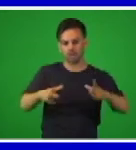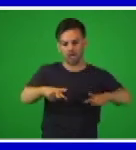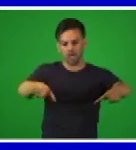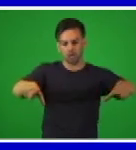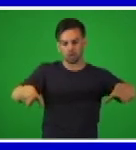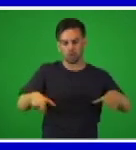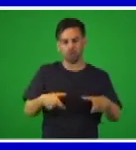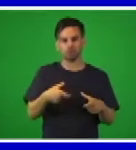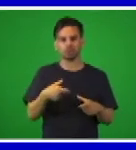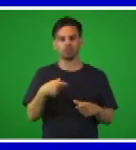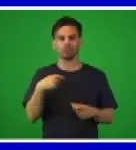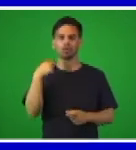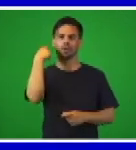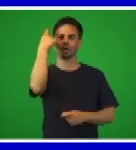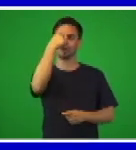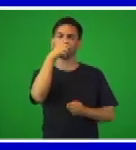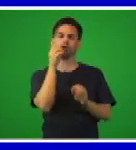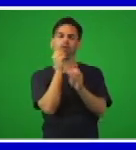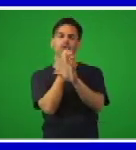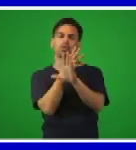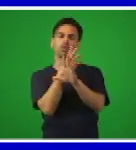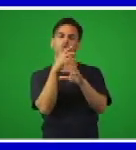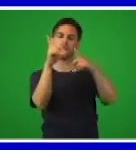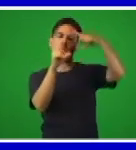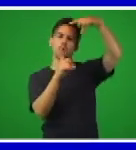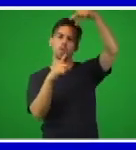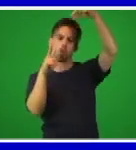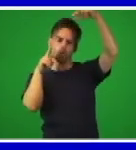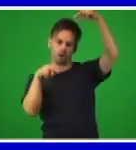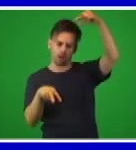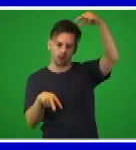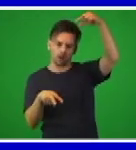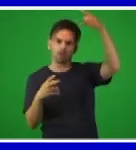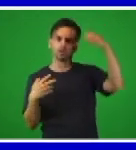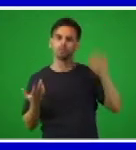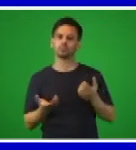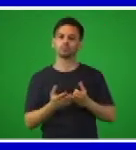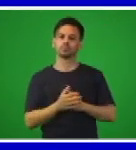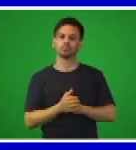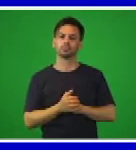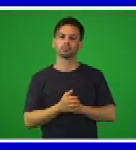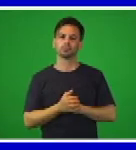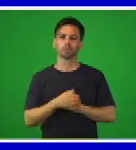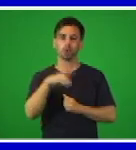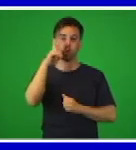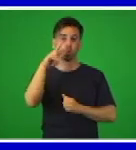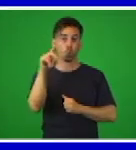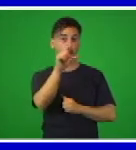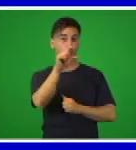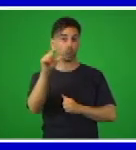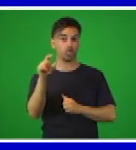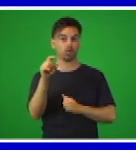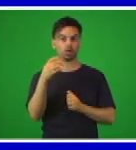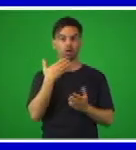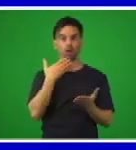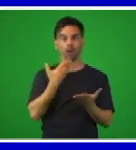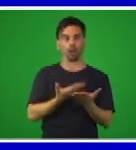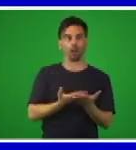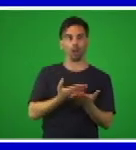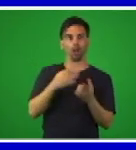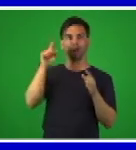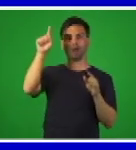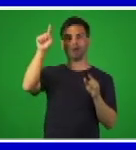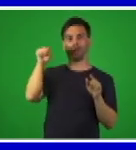Busca y lee las oraciones interrogativas y exclamativas. La búsqueda de estas oraciones le va a permitir también entonces